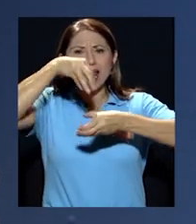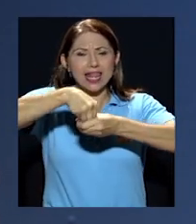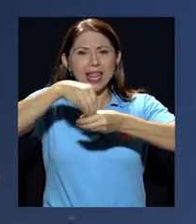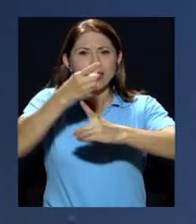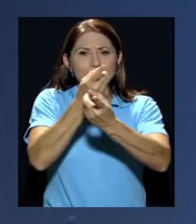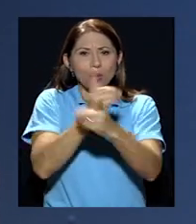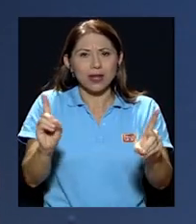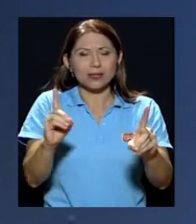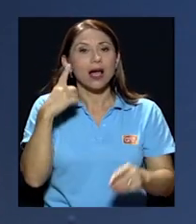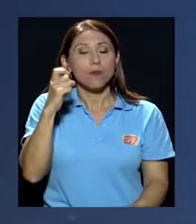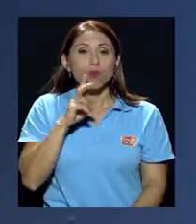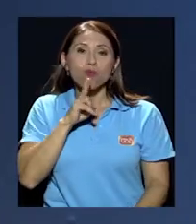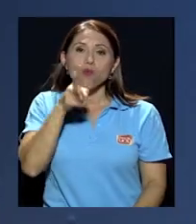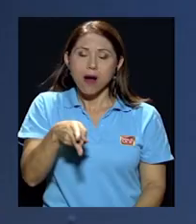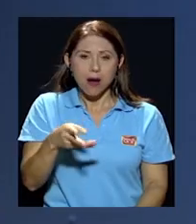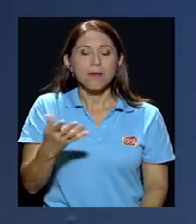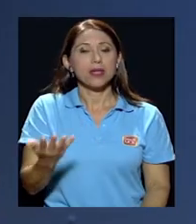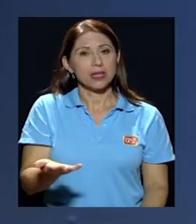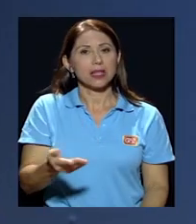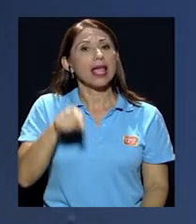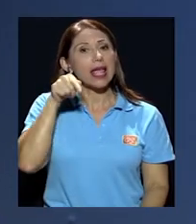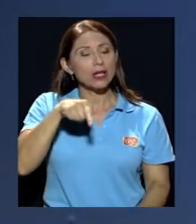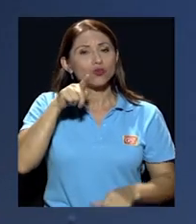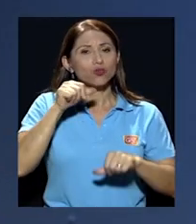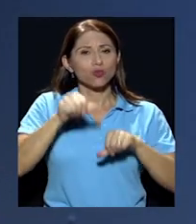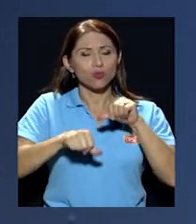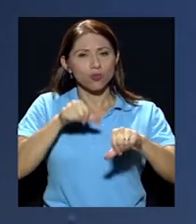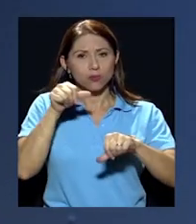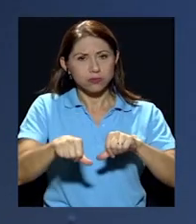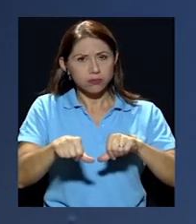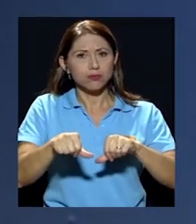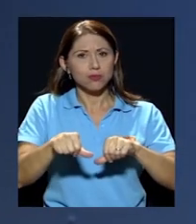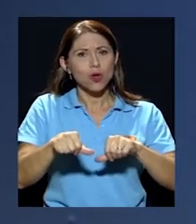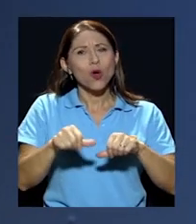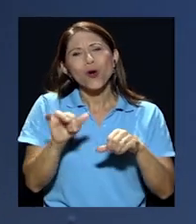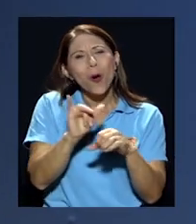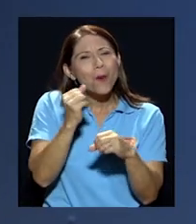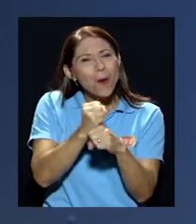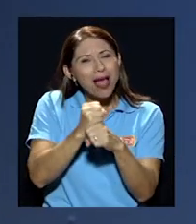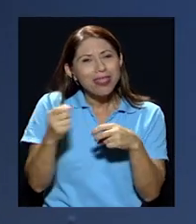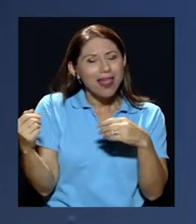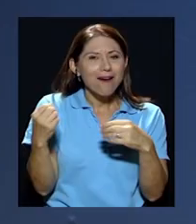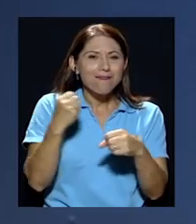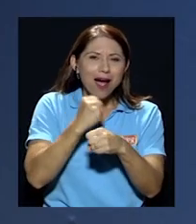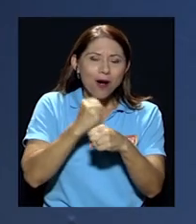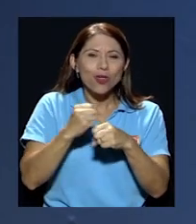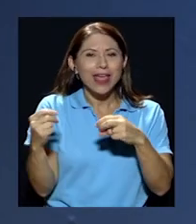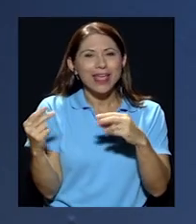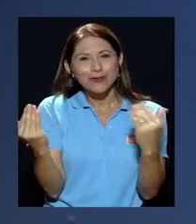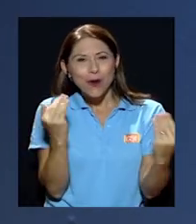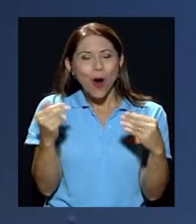Porque realmente es un esfuerzo de hormiga de 30 años, como usted lo dice.